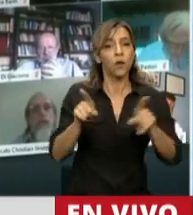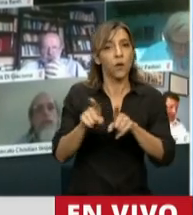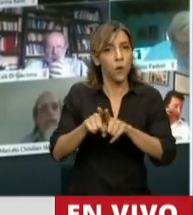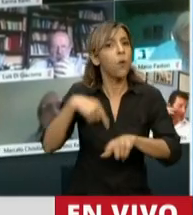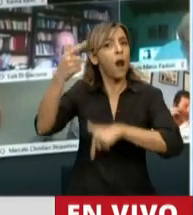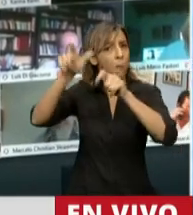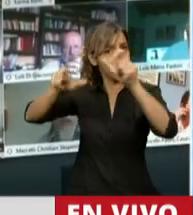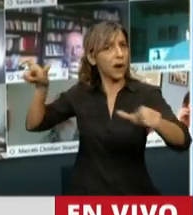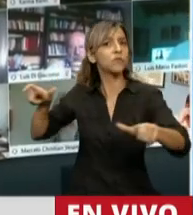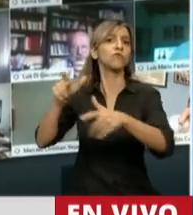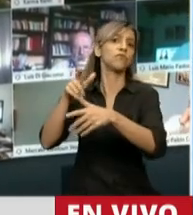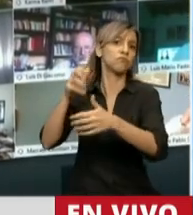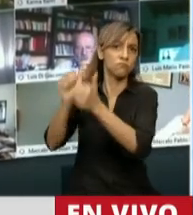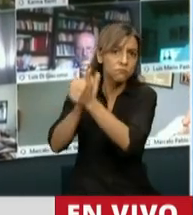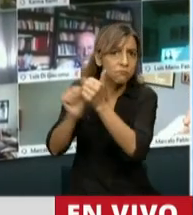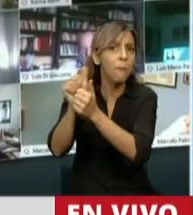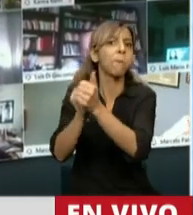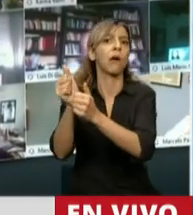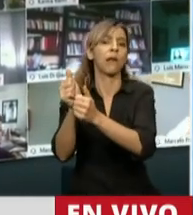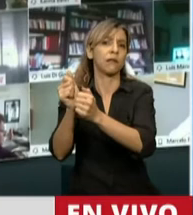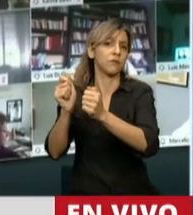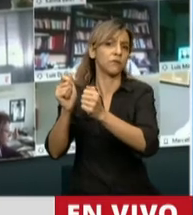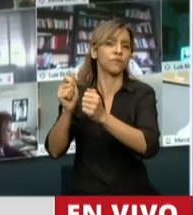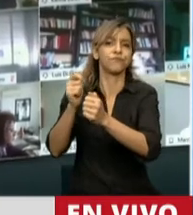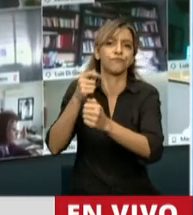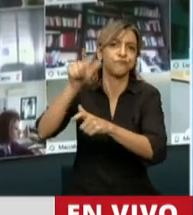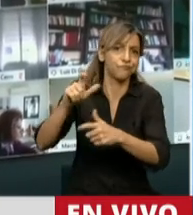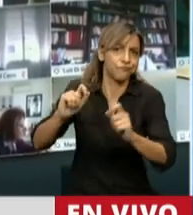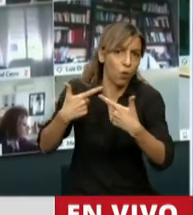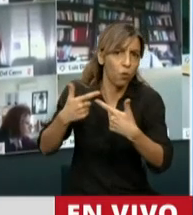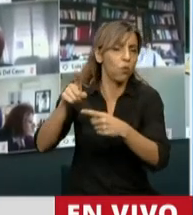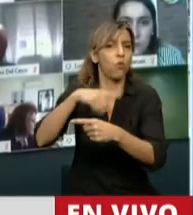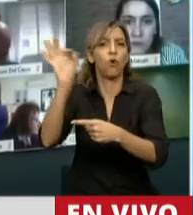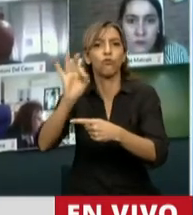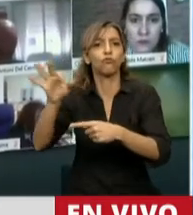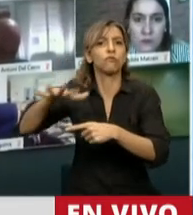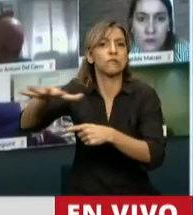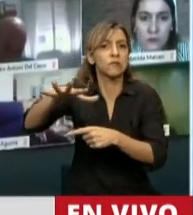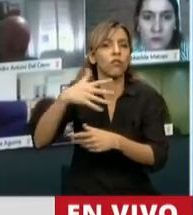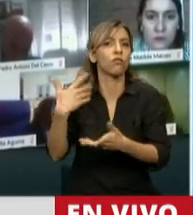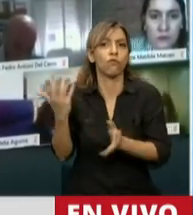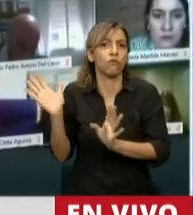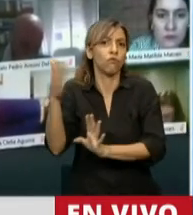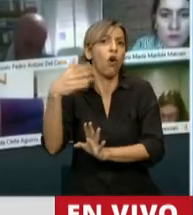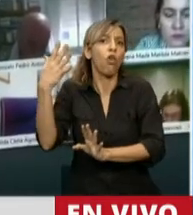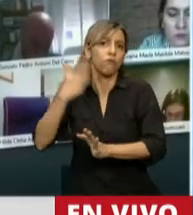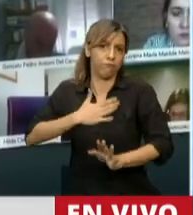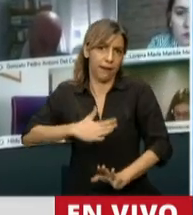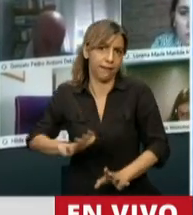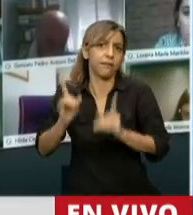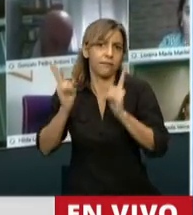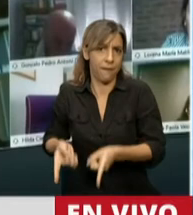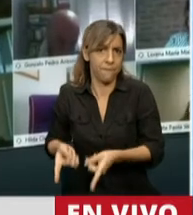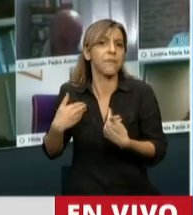los empresarios, con los distintos sectores, con el trabajo, la posibilidad de